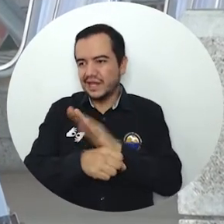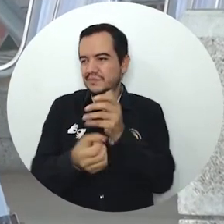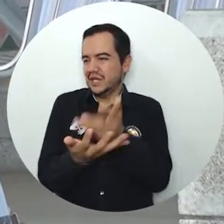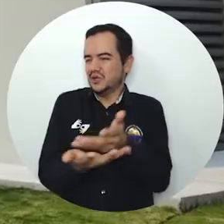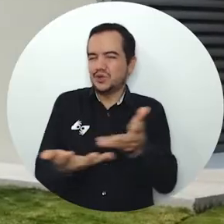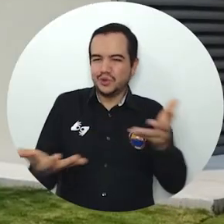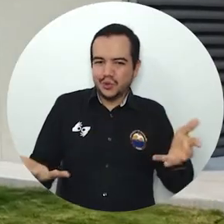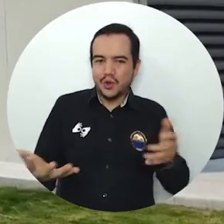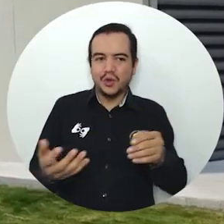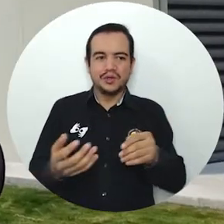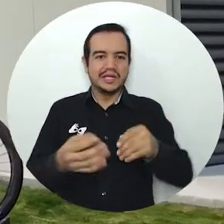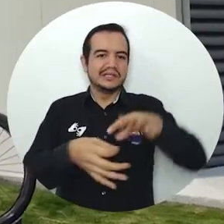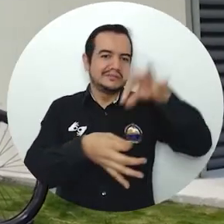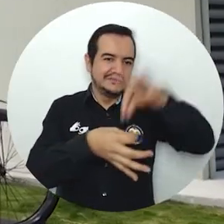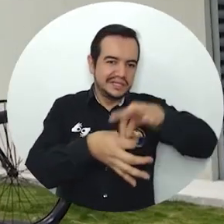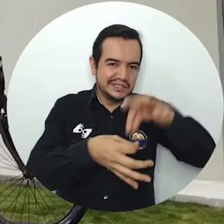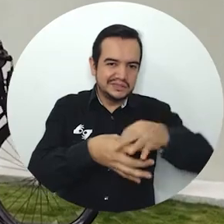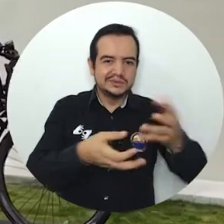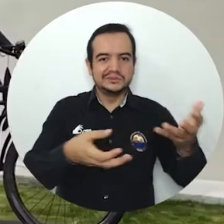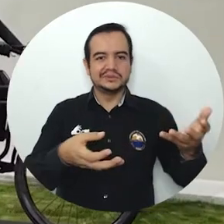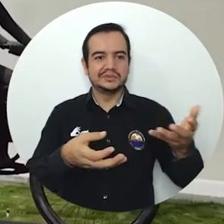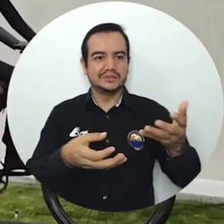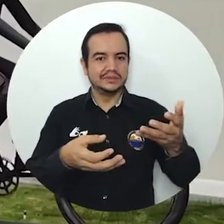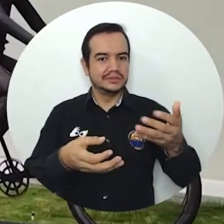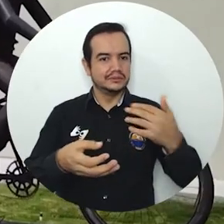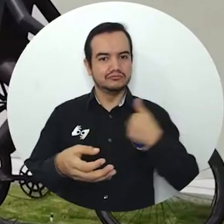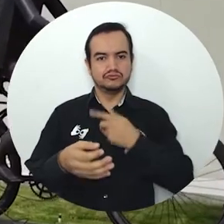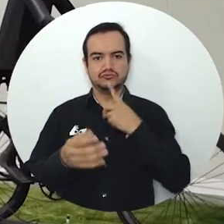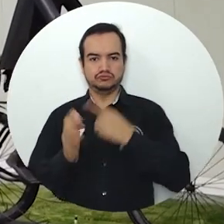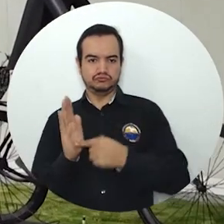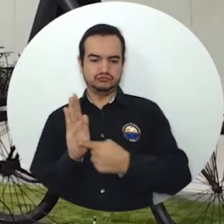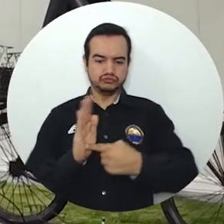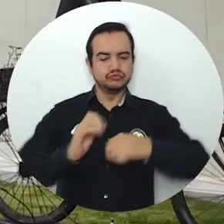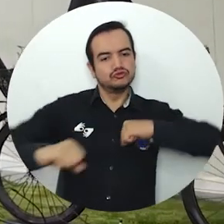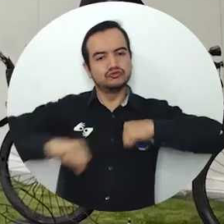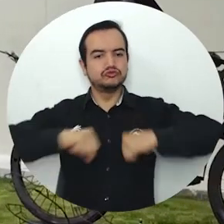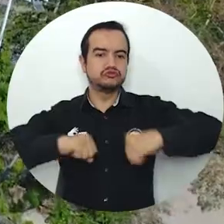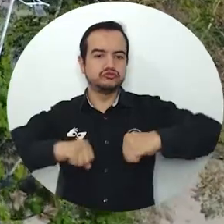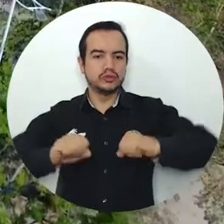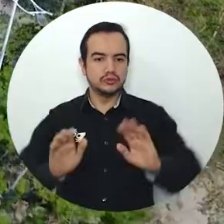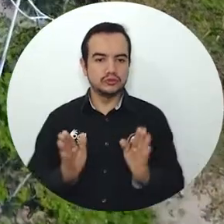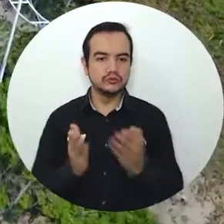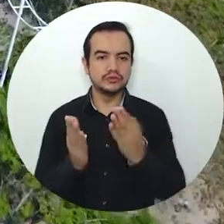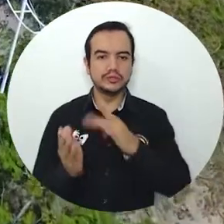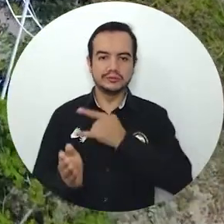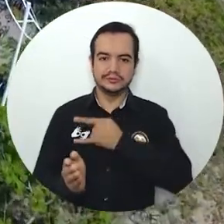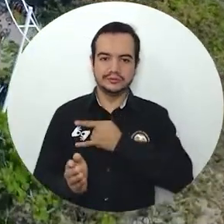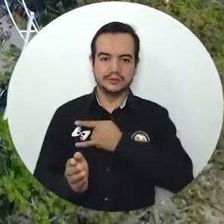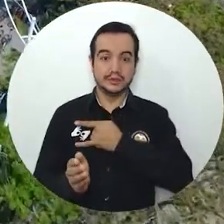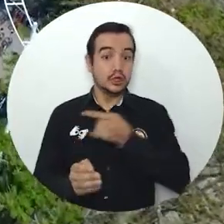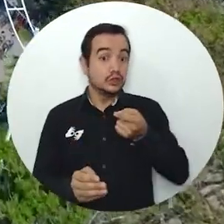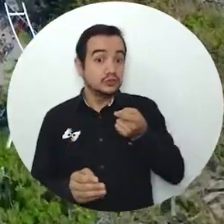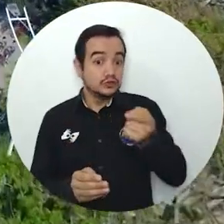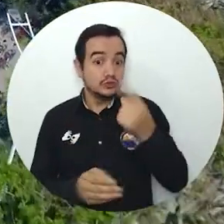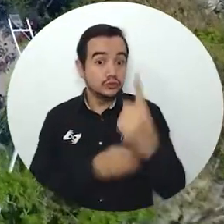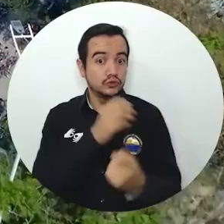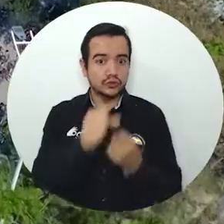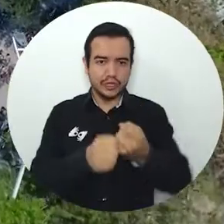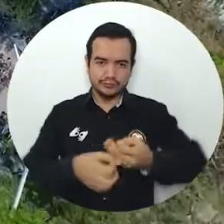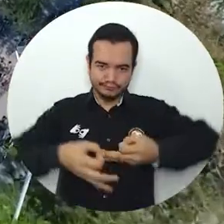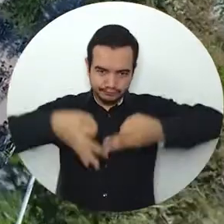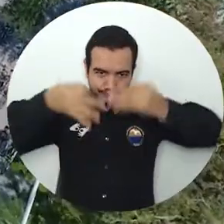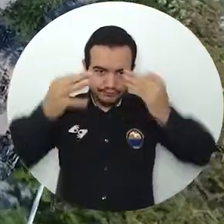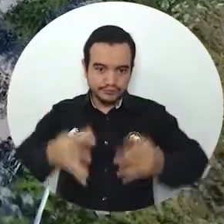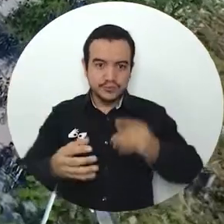pandemia y de todas estas cosas, las elecciones, con un buen funcionamiento de la universidad. La presencialidad es una realidad para el año